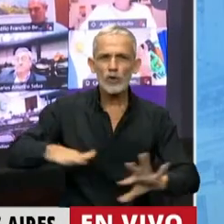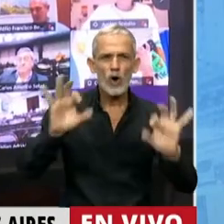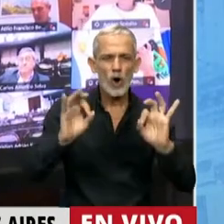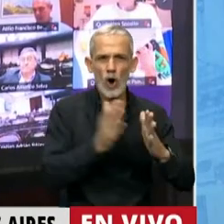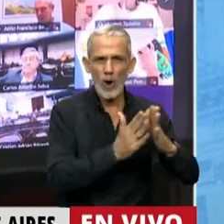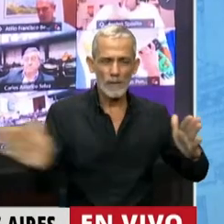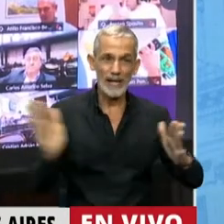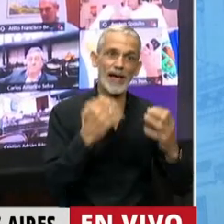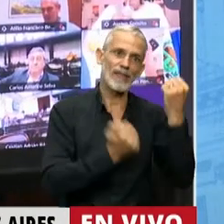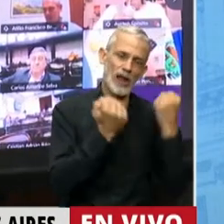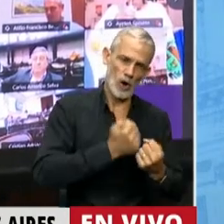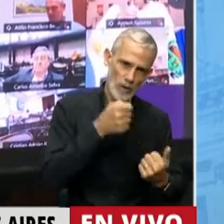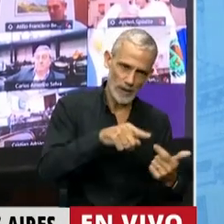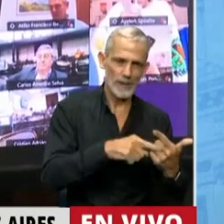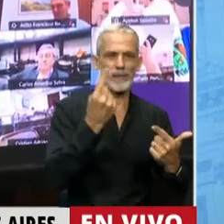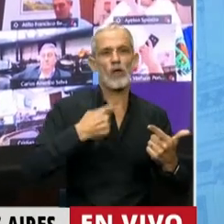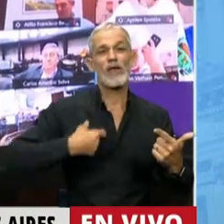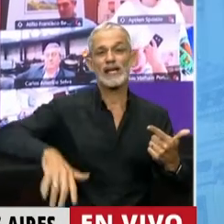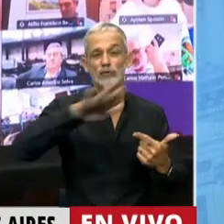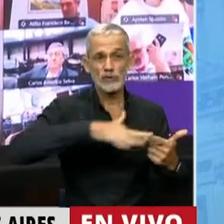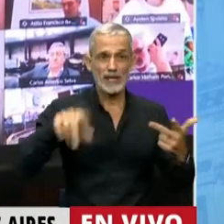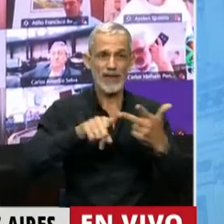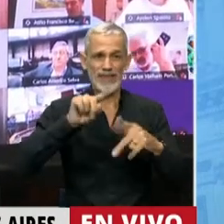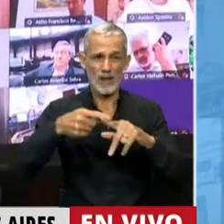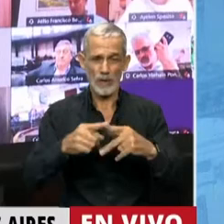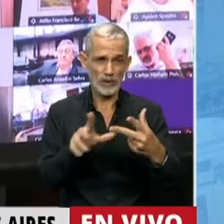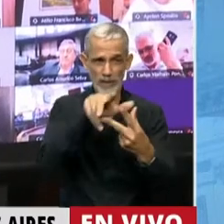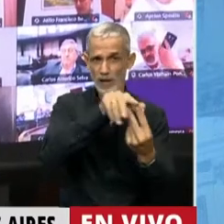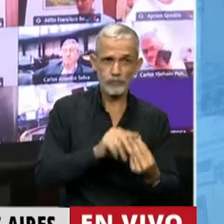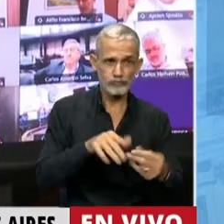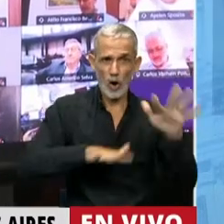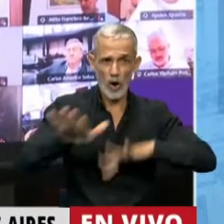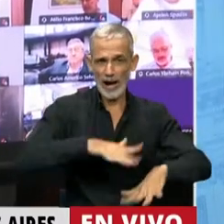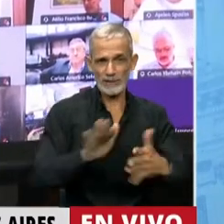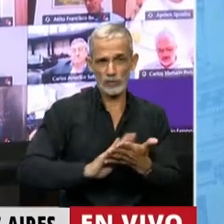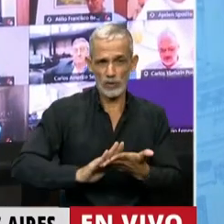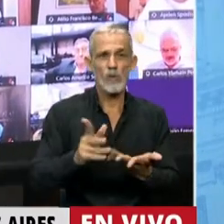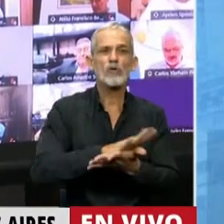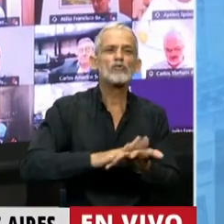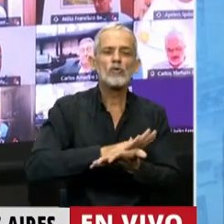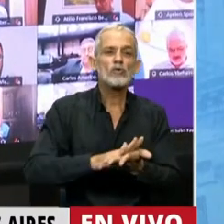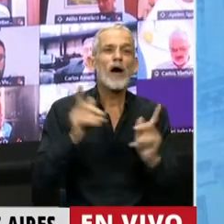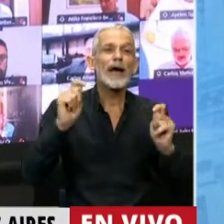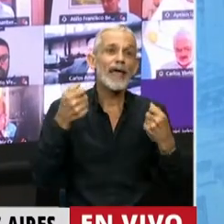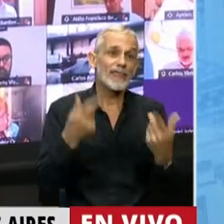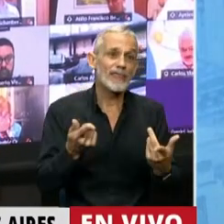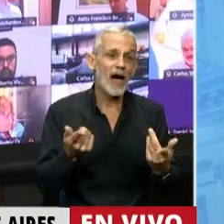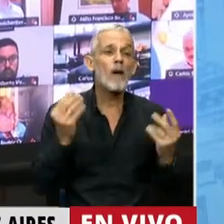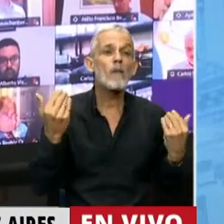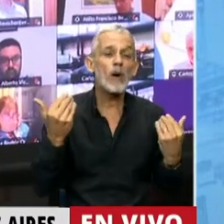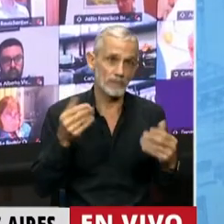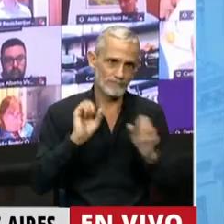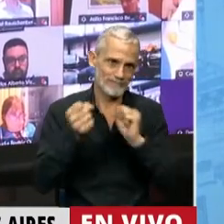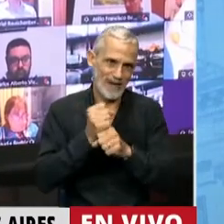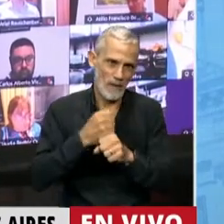de la economía, de la sociedad y de la política. En definitiva, una salida que sólo podemos brindar los